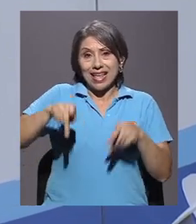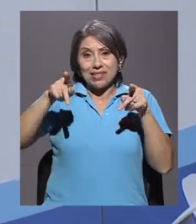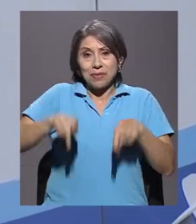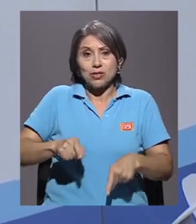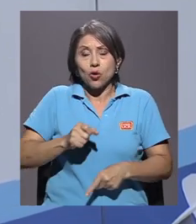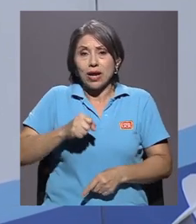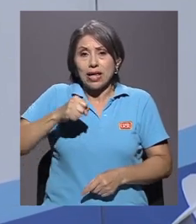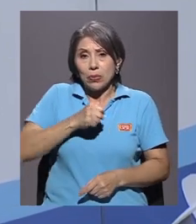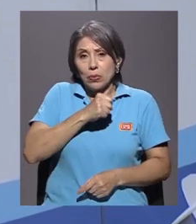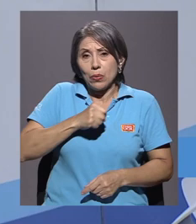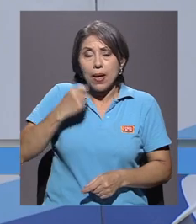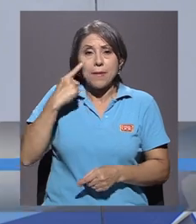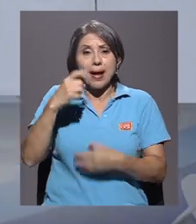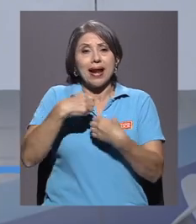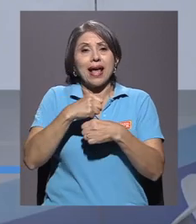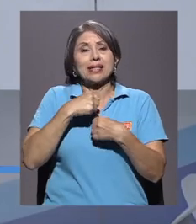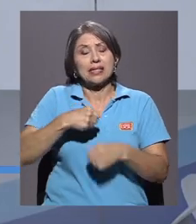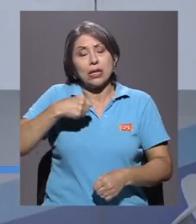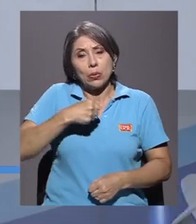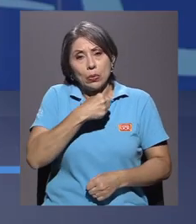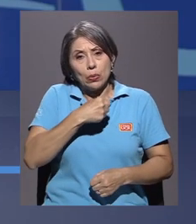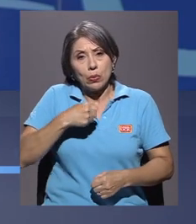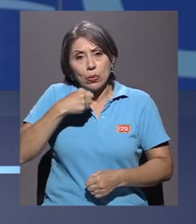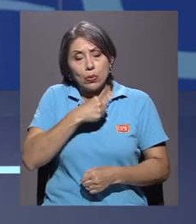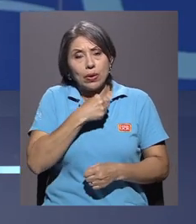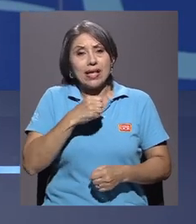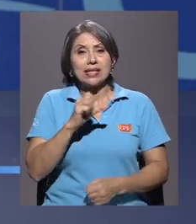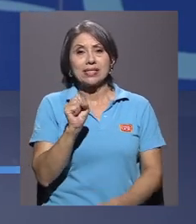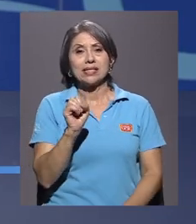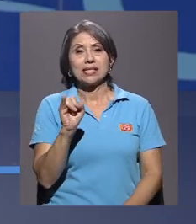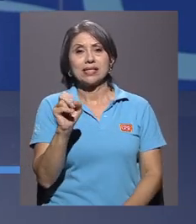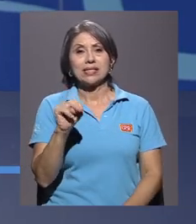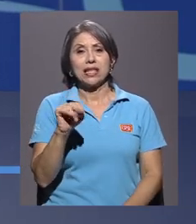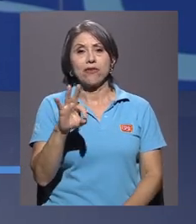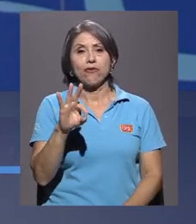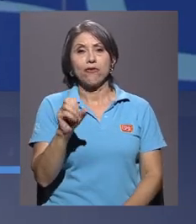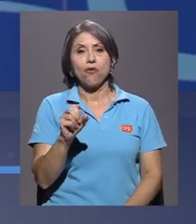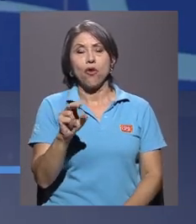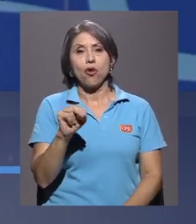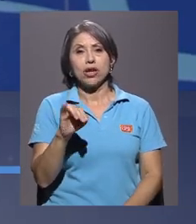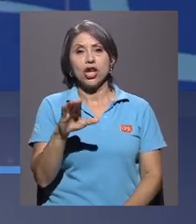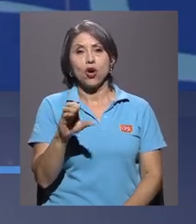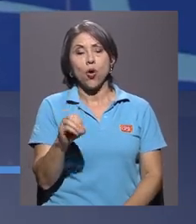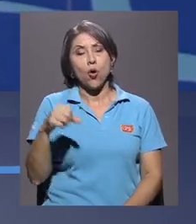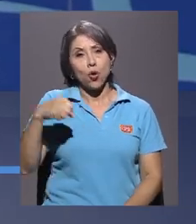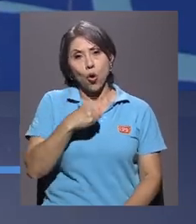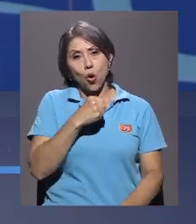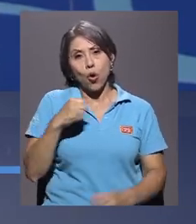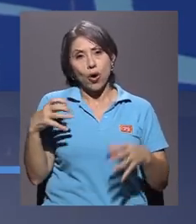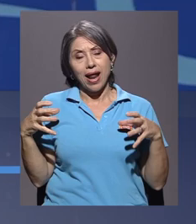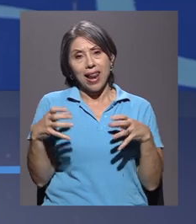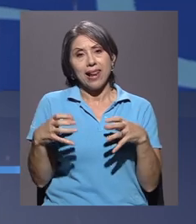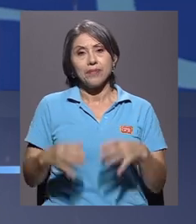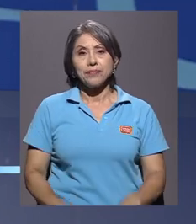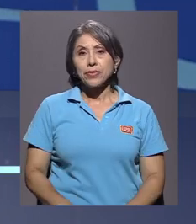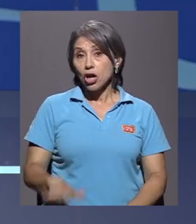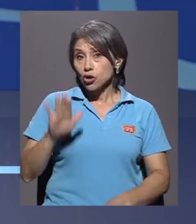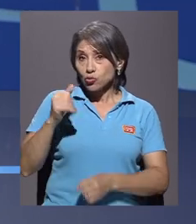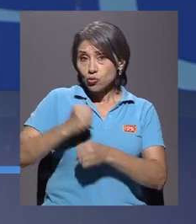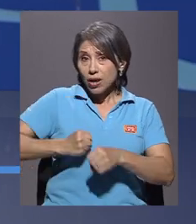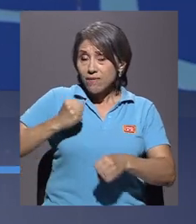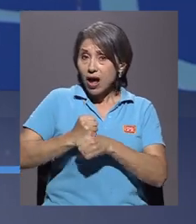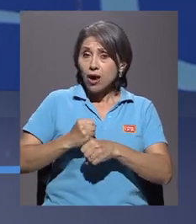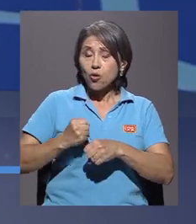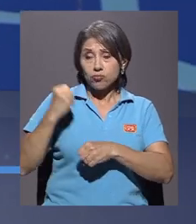realizar obras de corte sinfónico coral. Y el trabajo de ustedes ha sido en verdad exitoso, mantenido a lo largo de estos